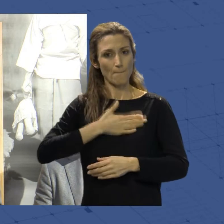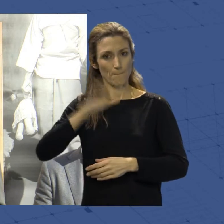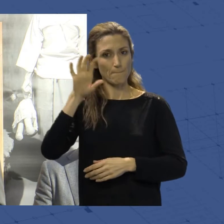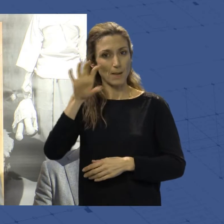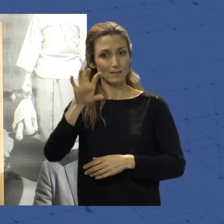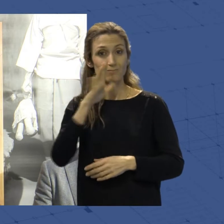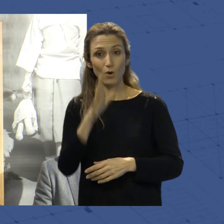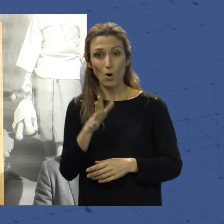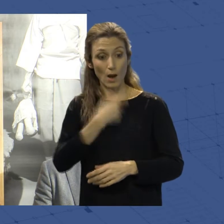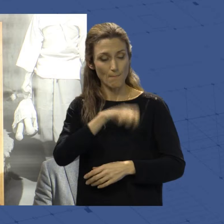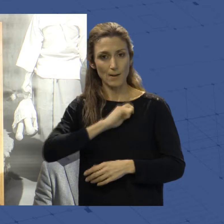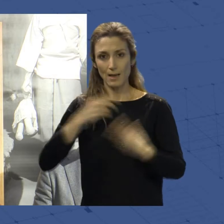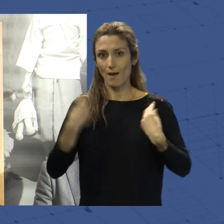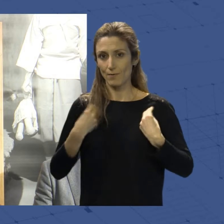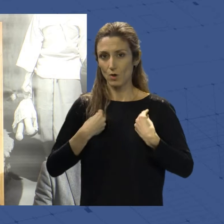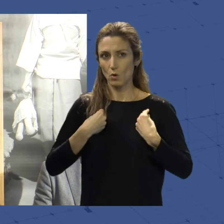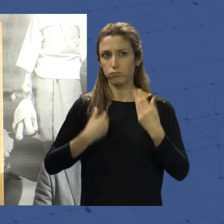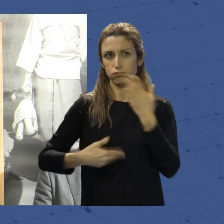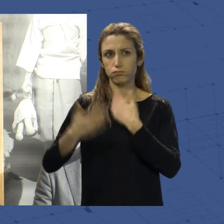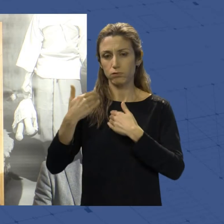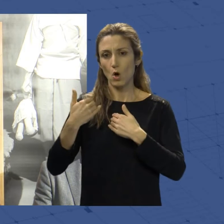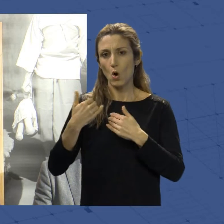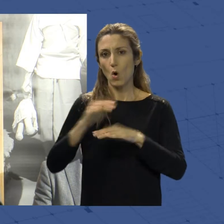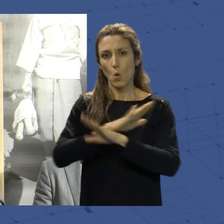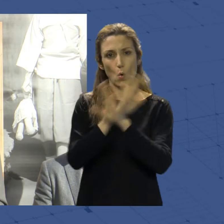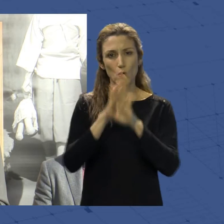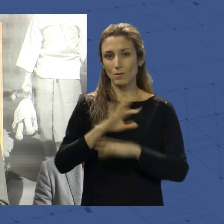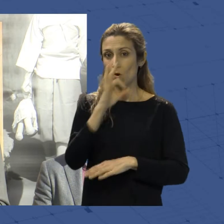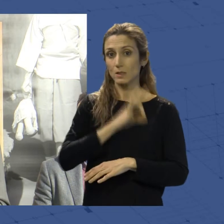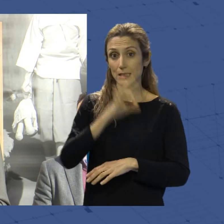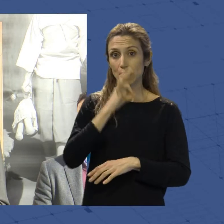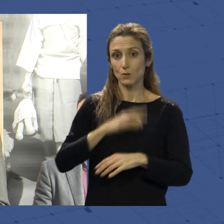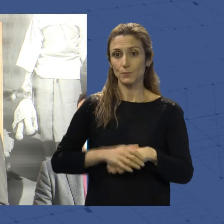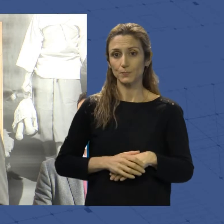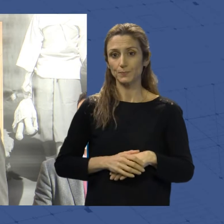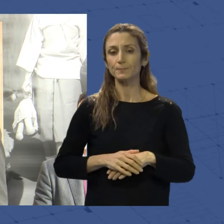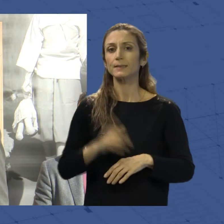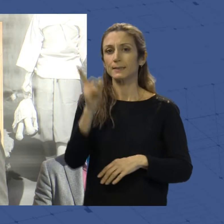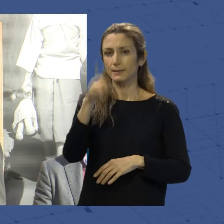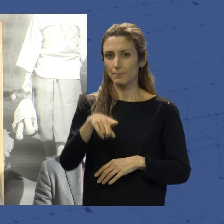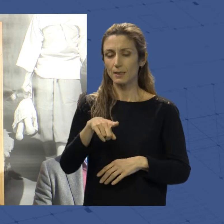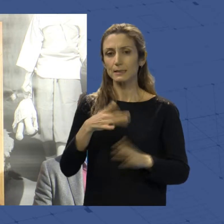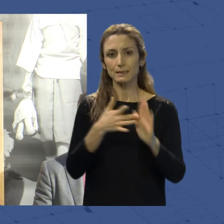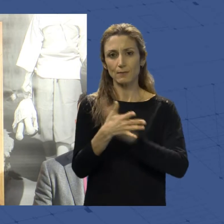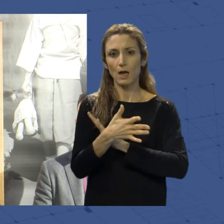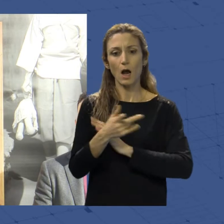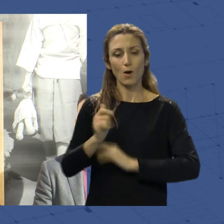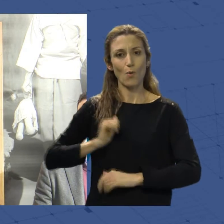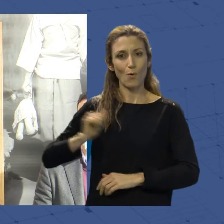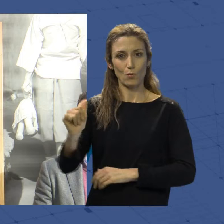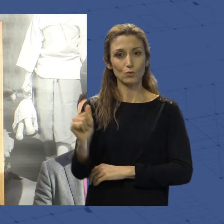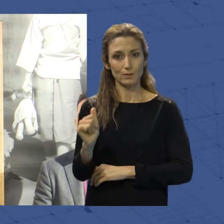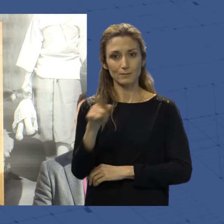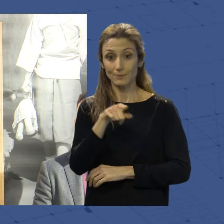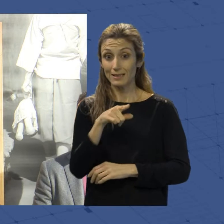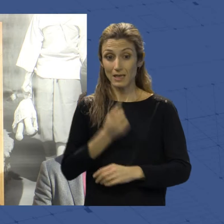de que ha vivido España en los últimos siglos. Pero también tiene que suponer una oportunidad y